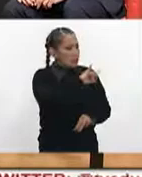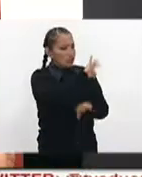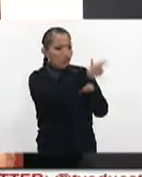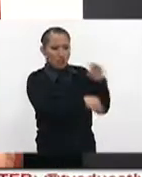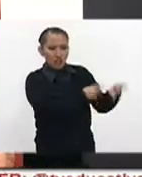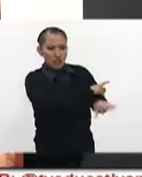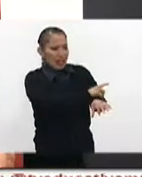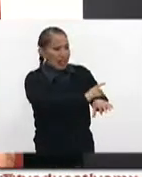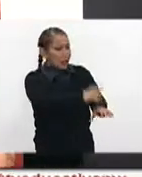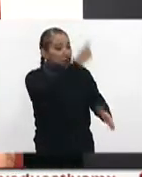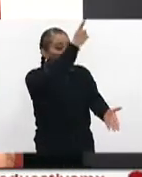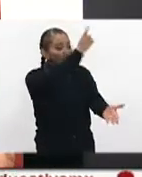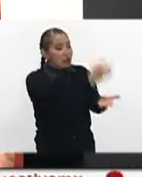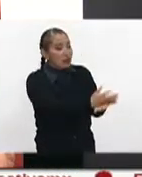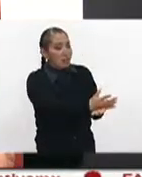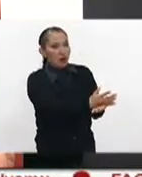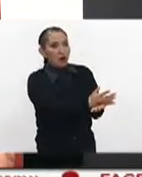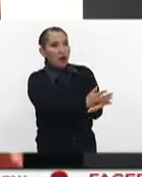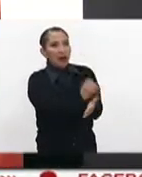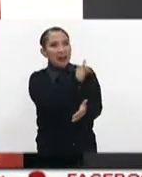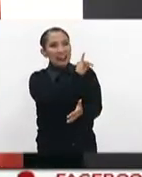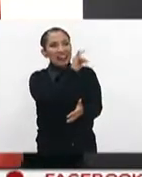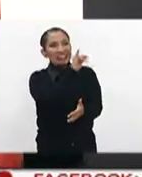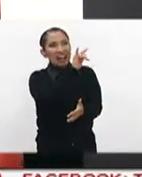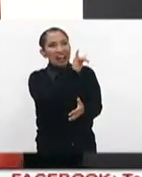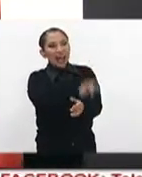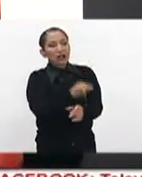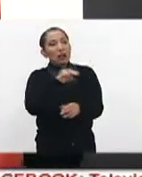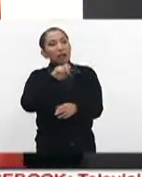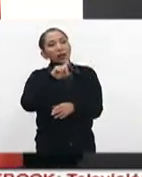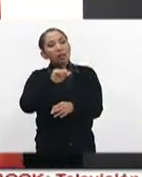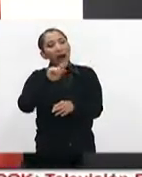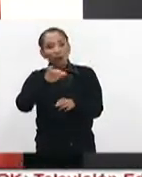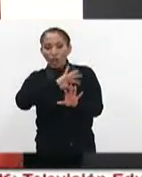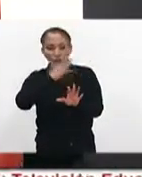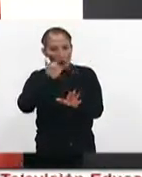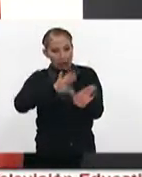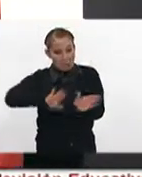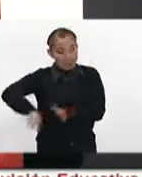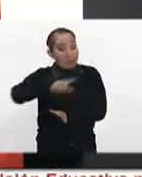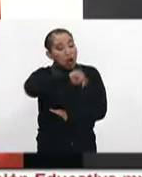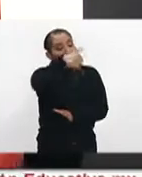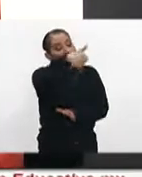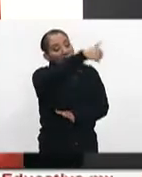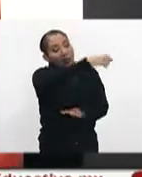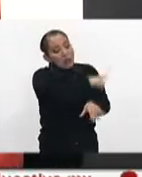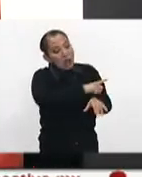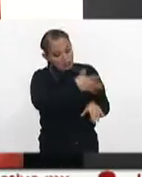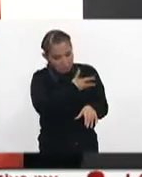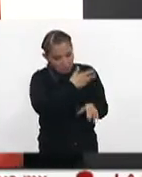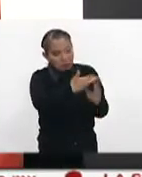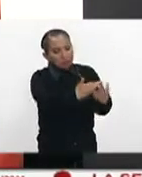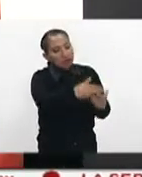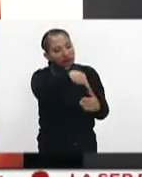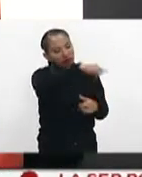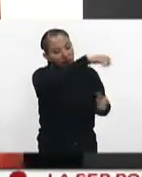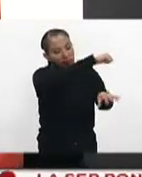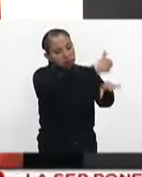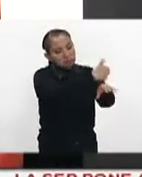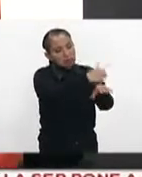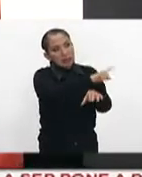todas las delegaciones, únicamente Isacalco y Villa Milpalta, no tienen. Todas las delegaciones tienen una estación de bomberos con personal